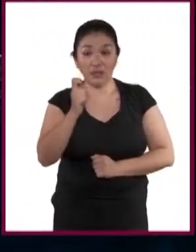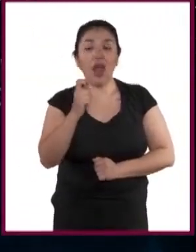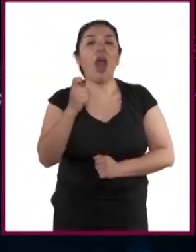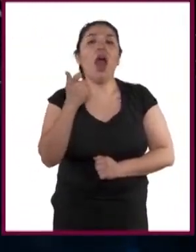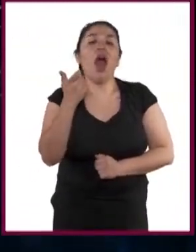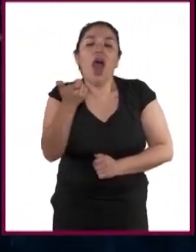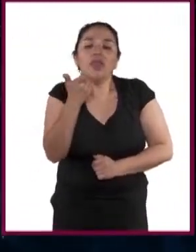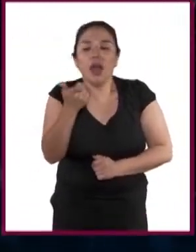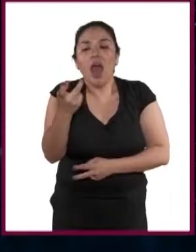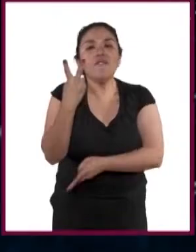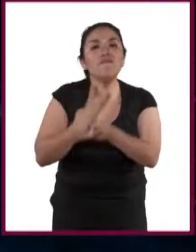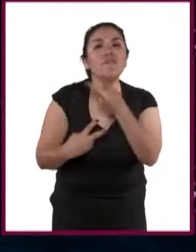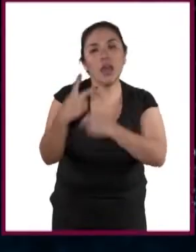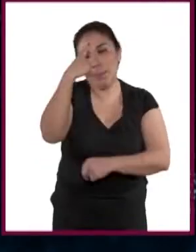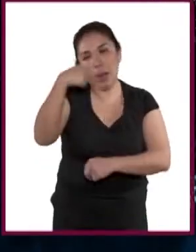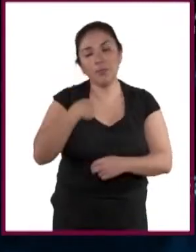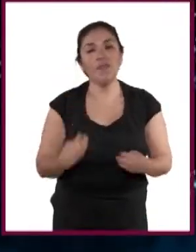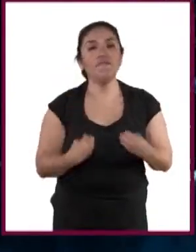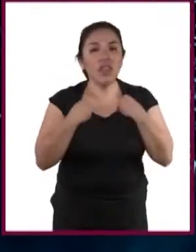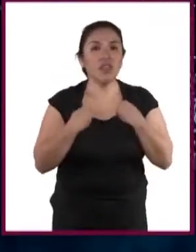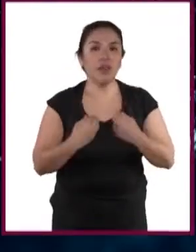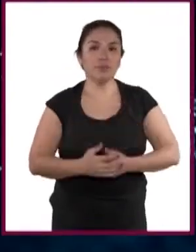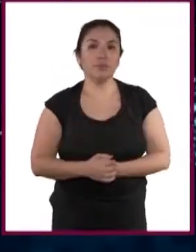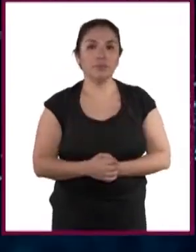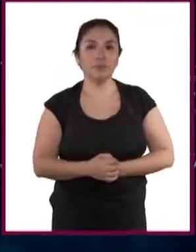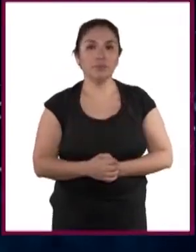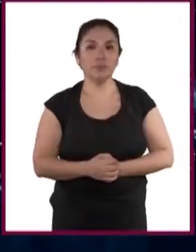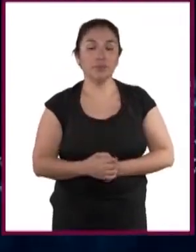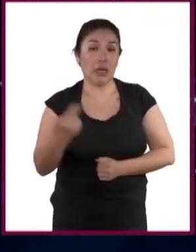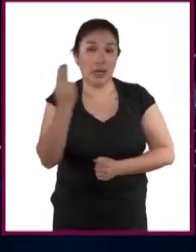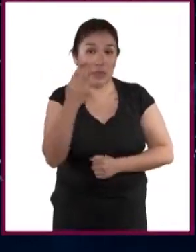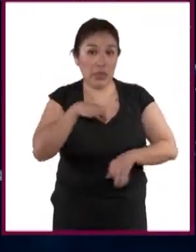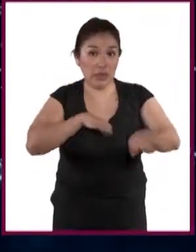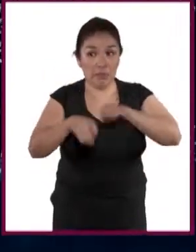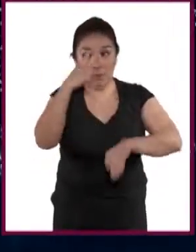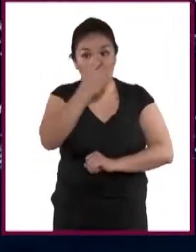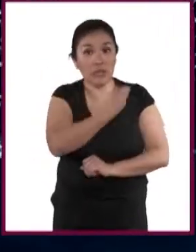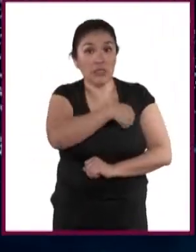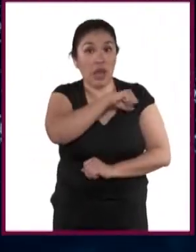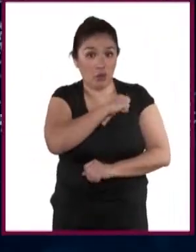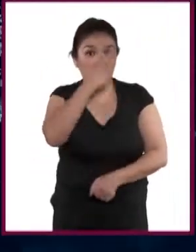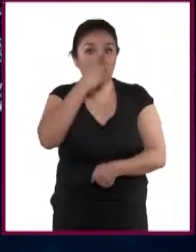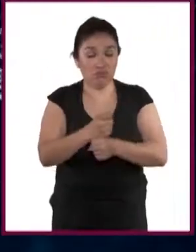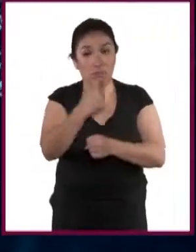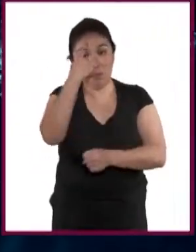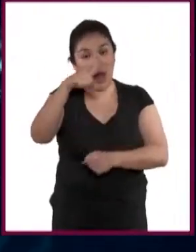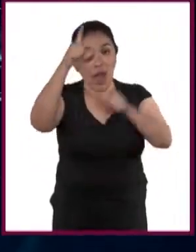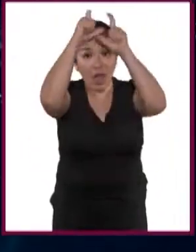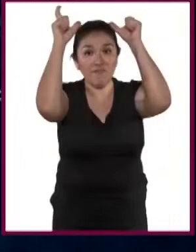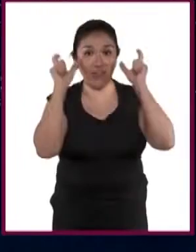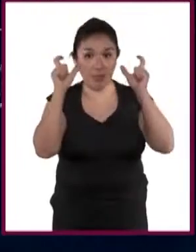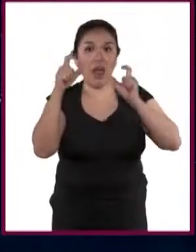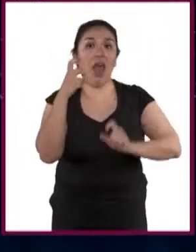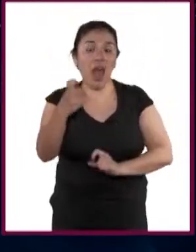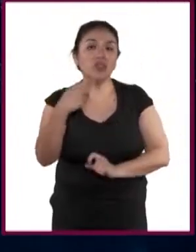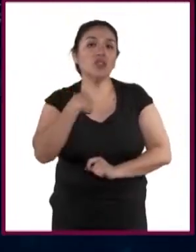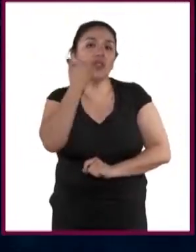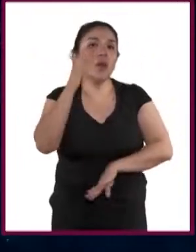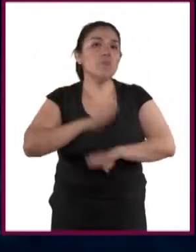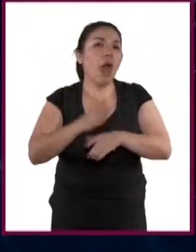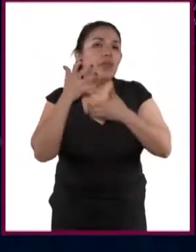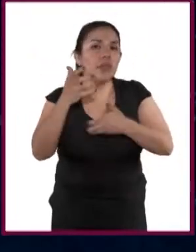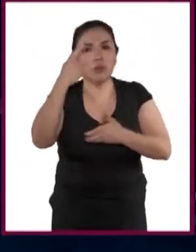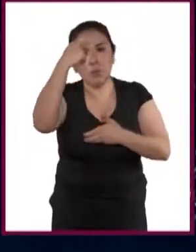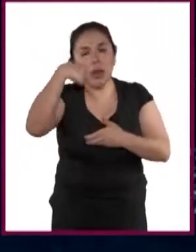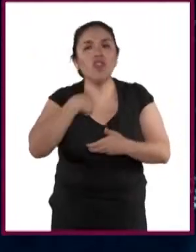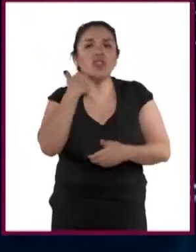vida y obtener dinero. Me gustaría trabajar en el área de la salud, principalmente en el área de la enfermería, donde yo me pueda desempeñar